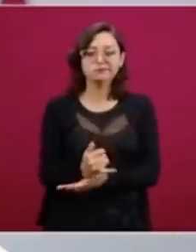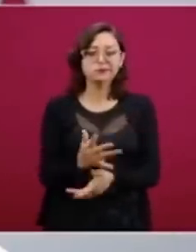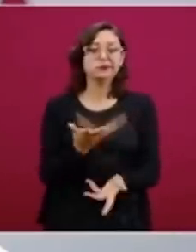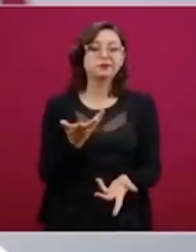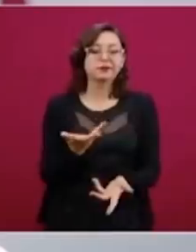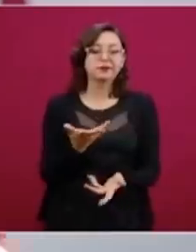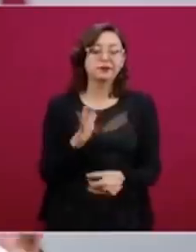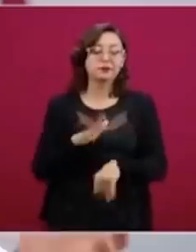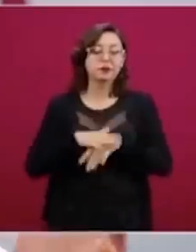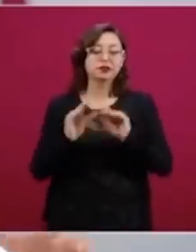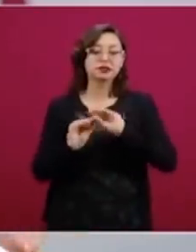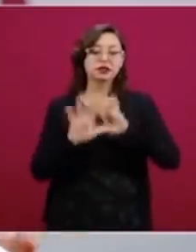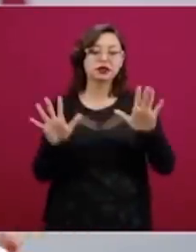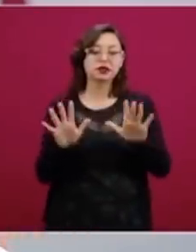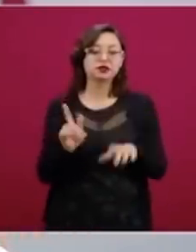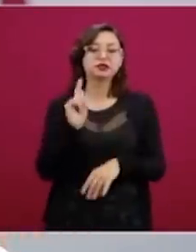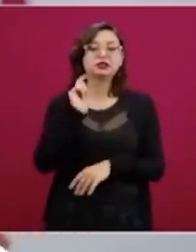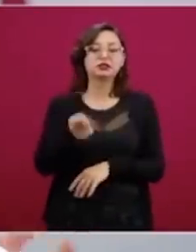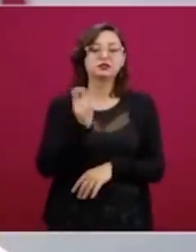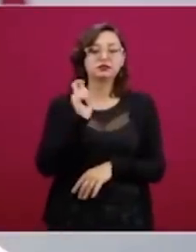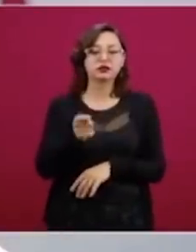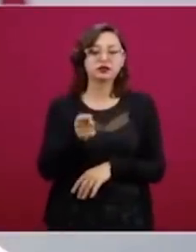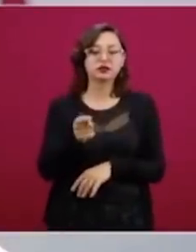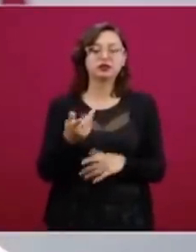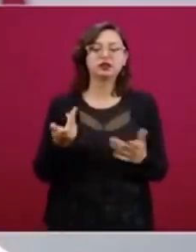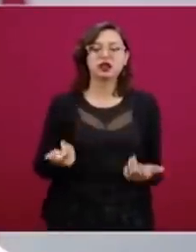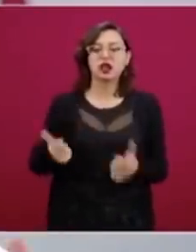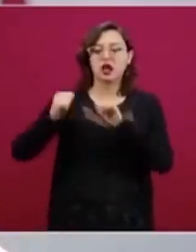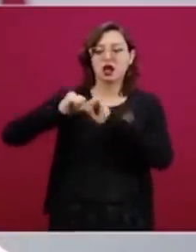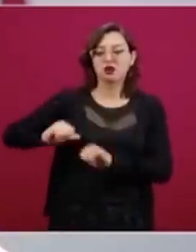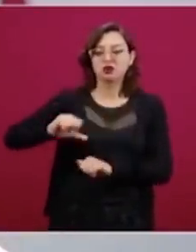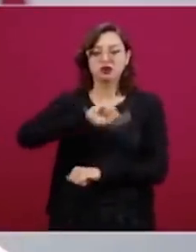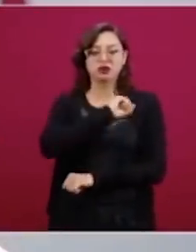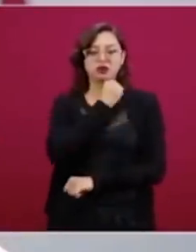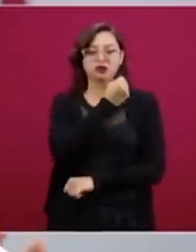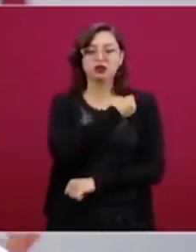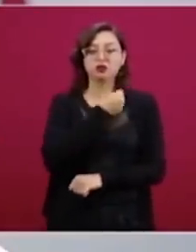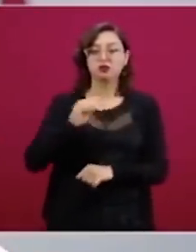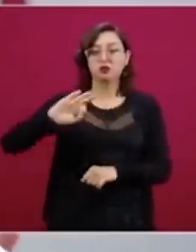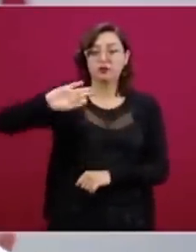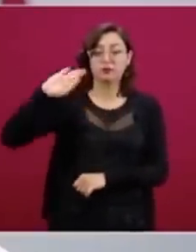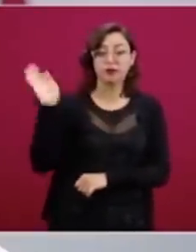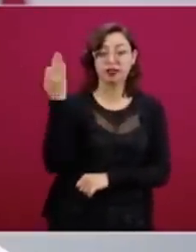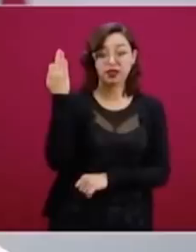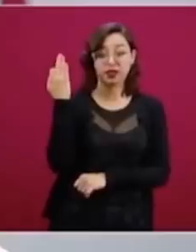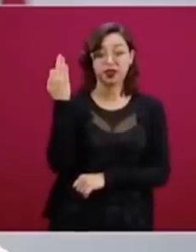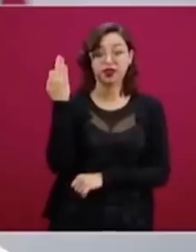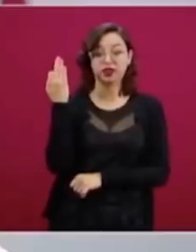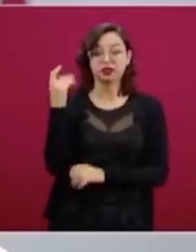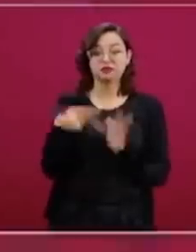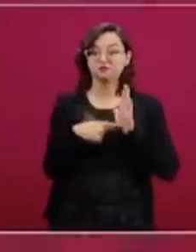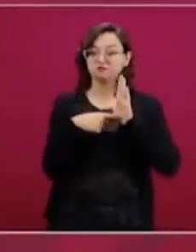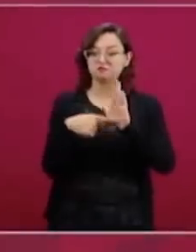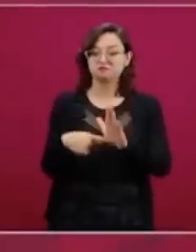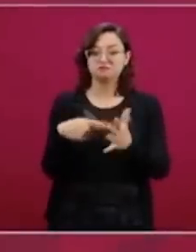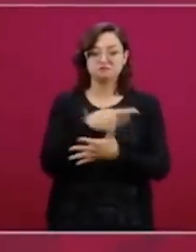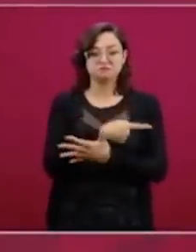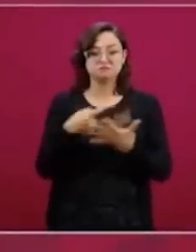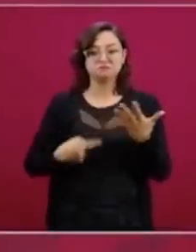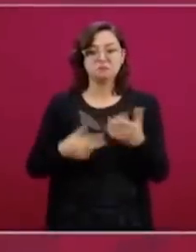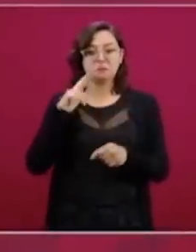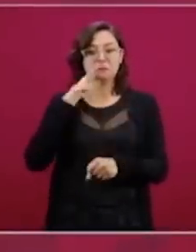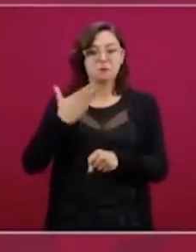atribuciones y el marco de competencia de la Autoridad Sanitaria Federal, que todo el mundo sabe, es